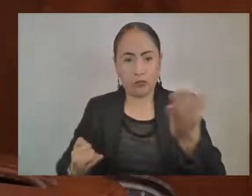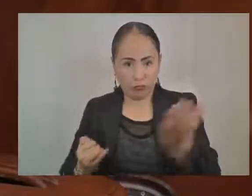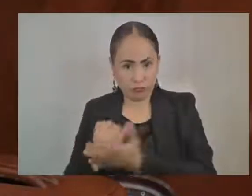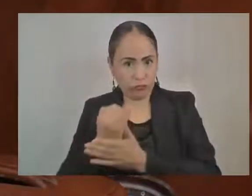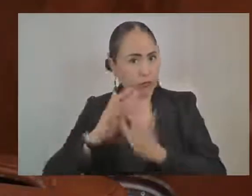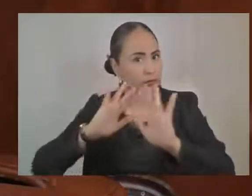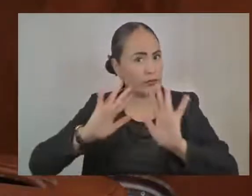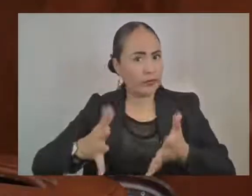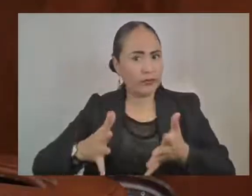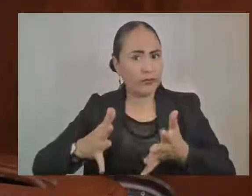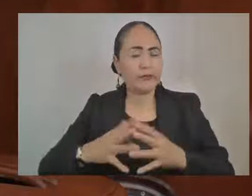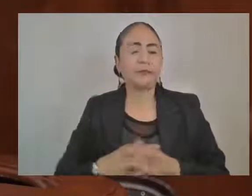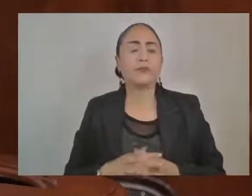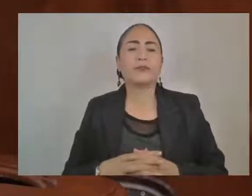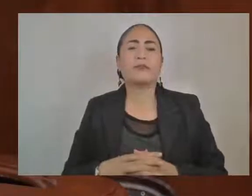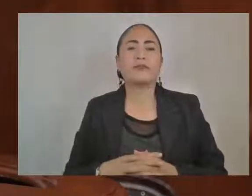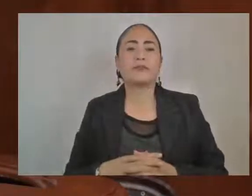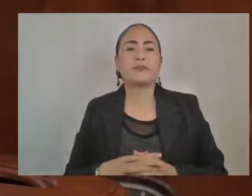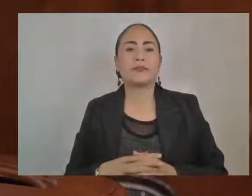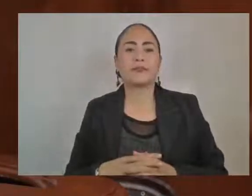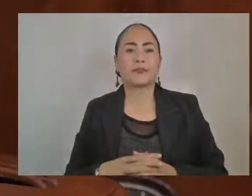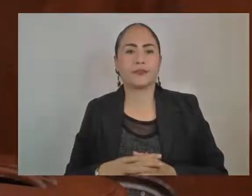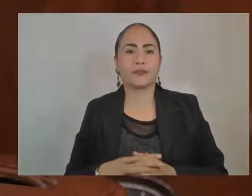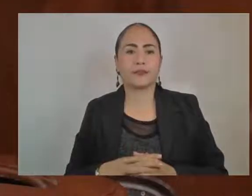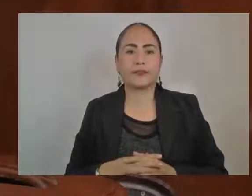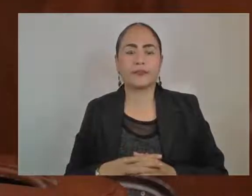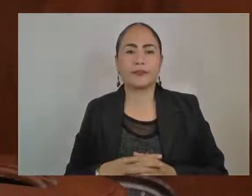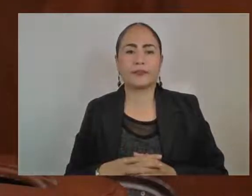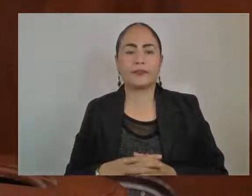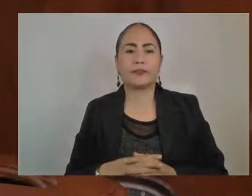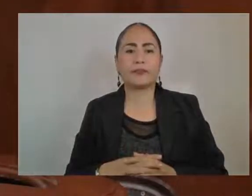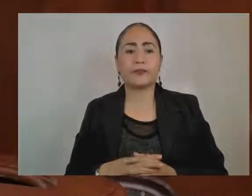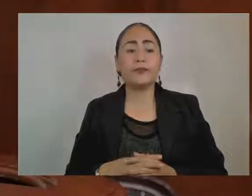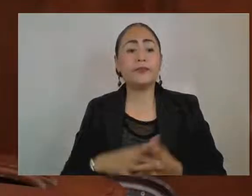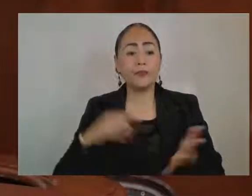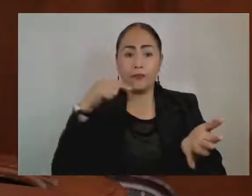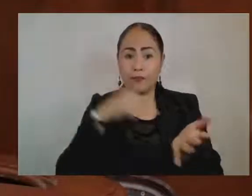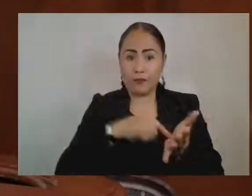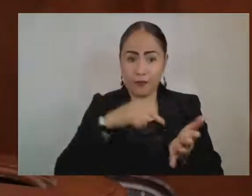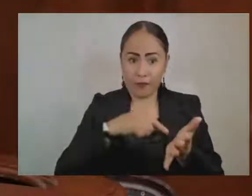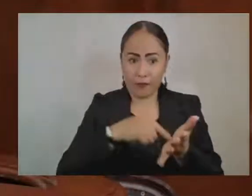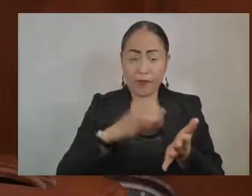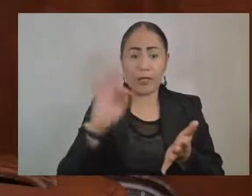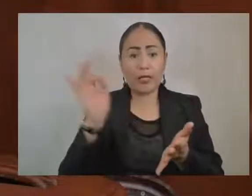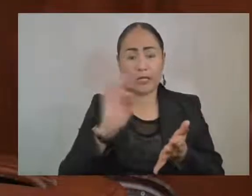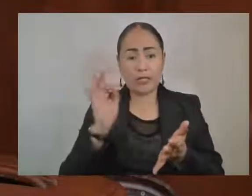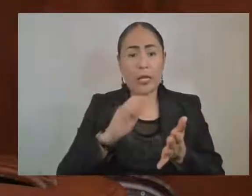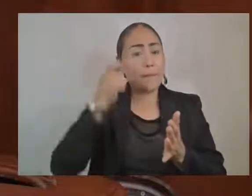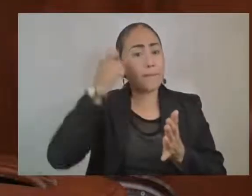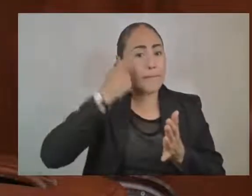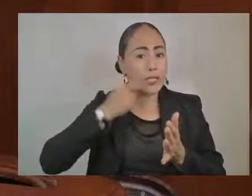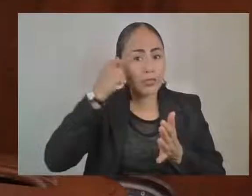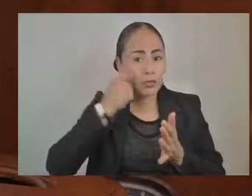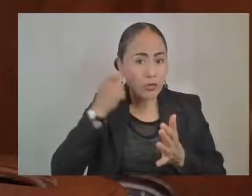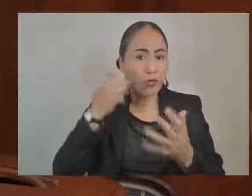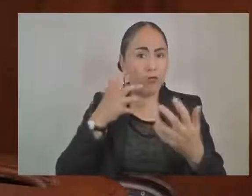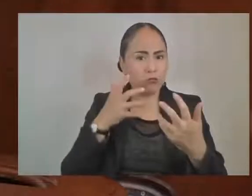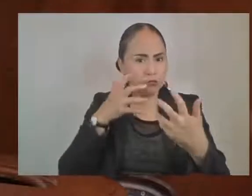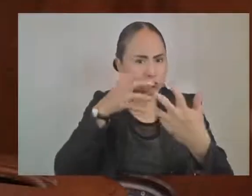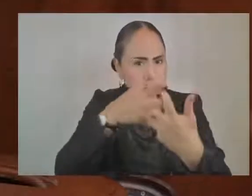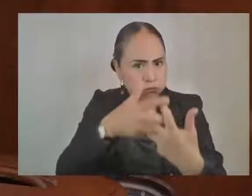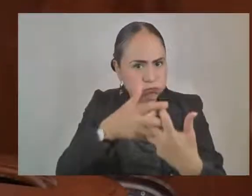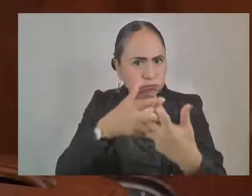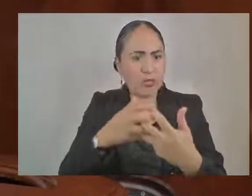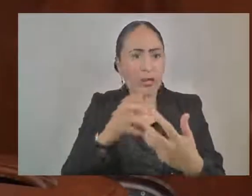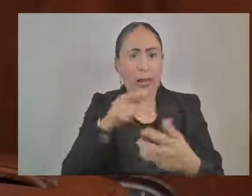Ante esta circunstancia, no se encuentra prevista la posibilidad de ajustar la pensión alimenticia decretada de forma provisional.